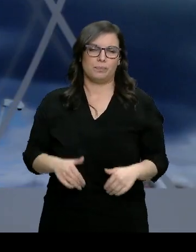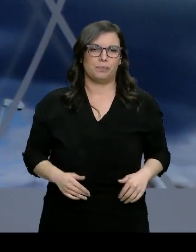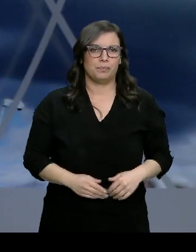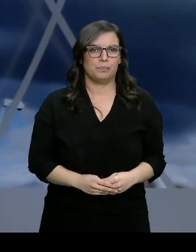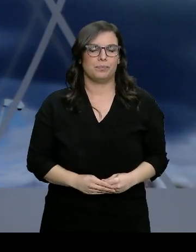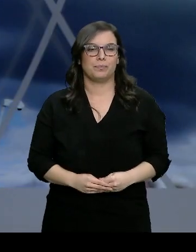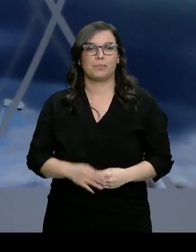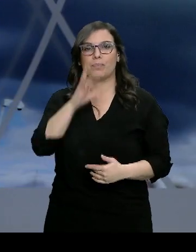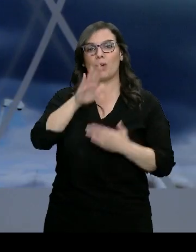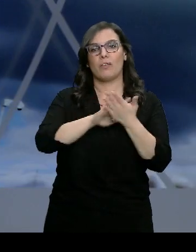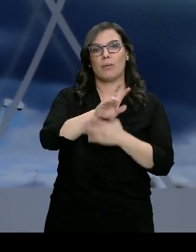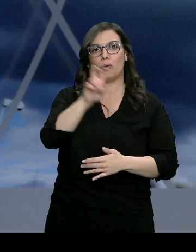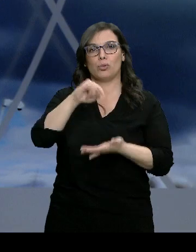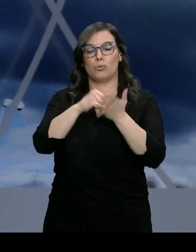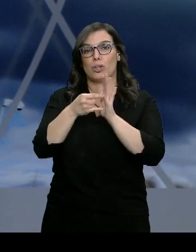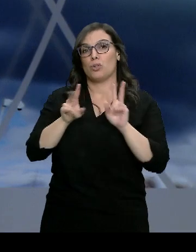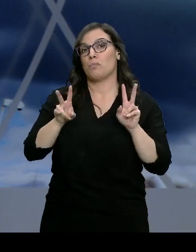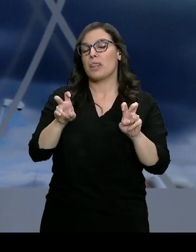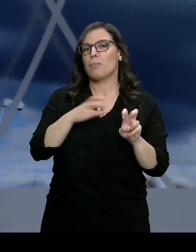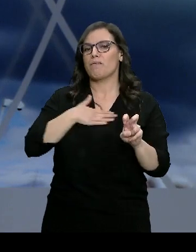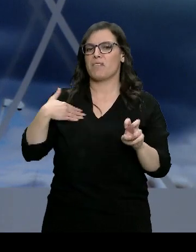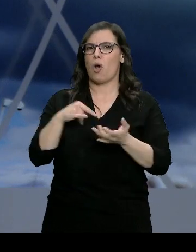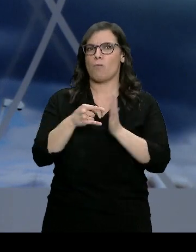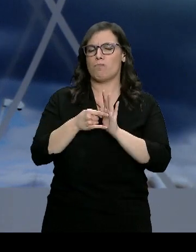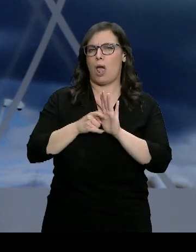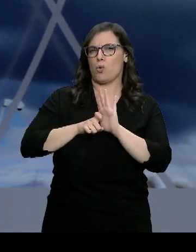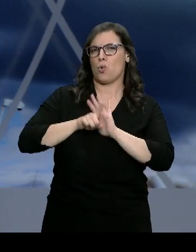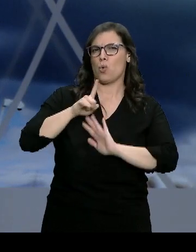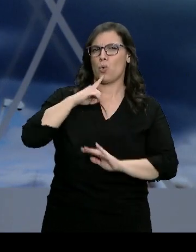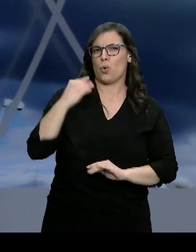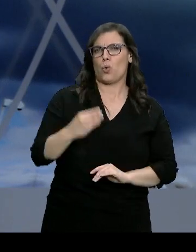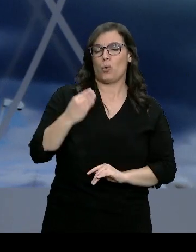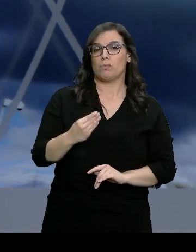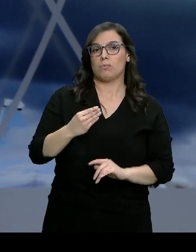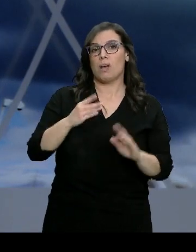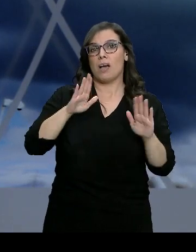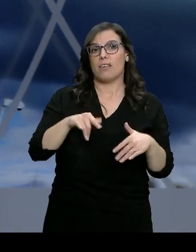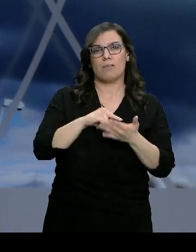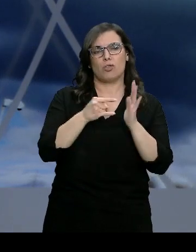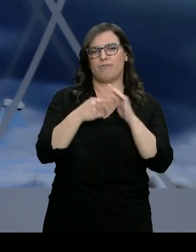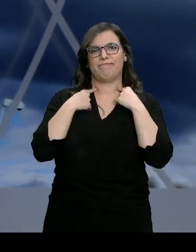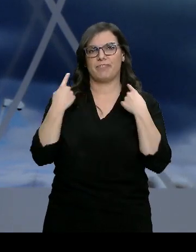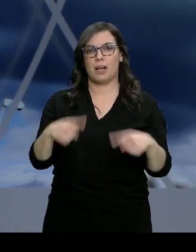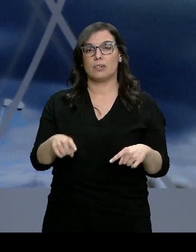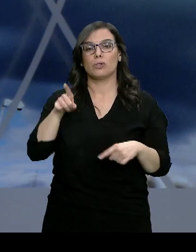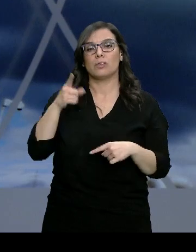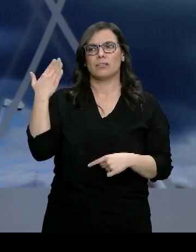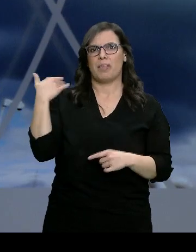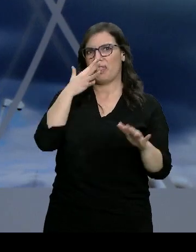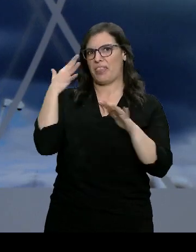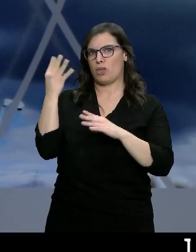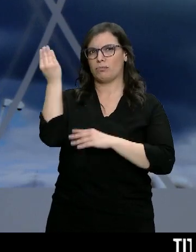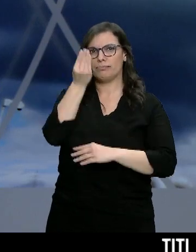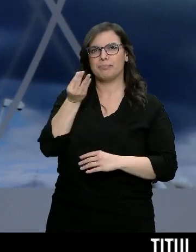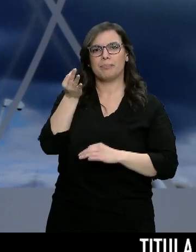Y les hablamos de otro proyecto. Nació como un plan ambicioso y se ha convertido en un proyecto frustrado. Se diseñó hace diez años